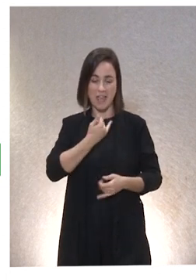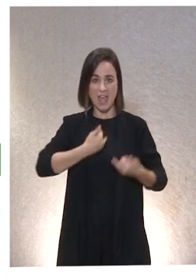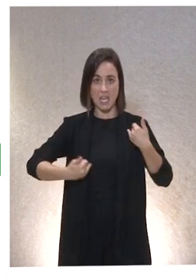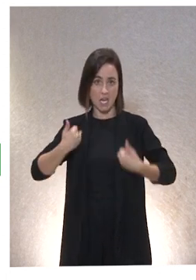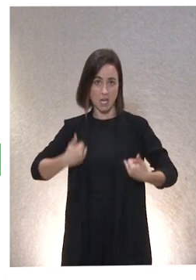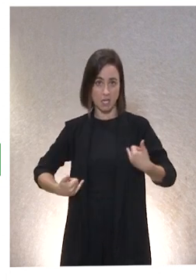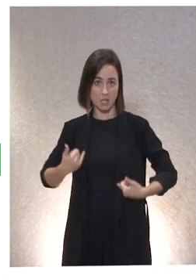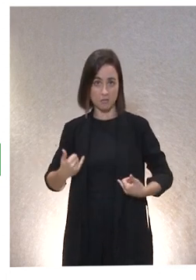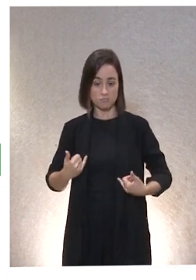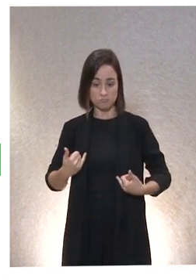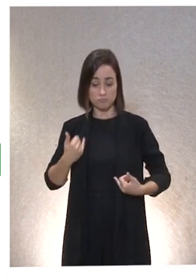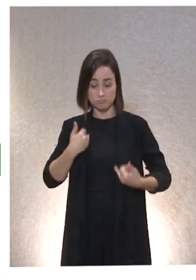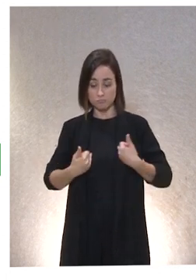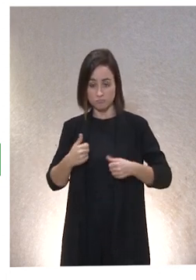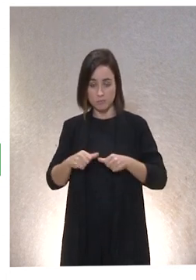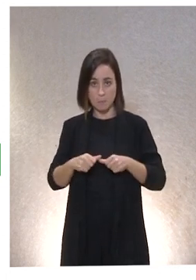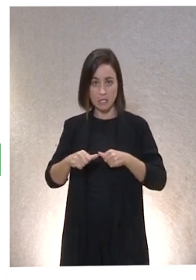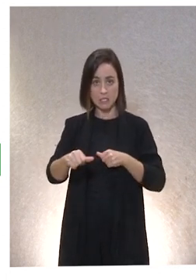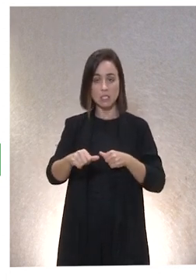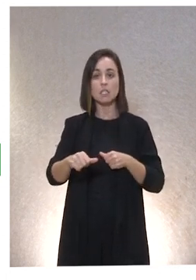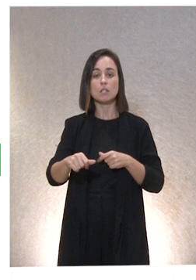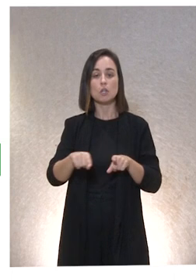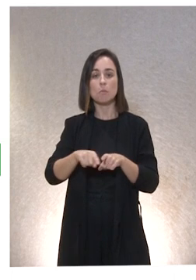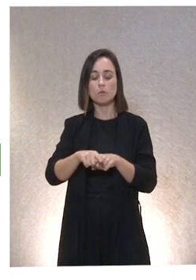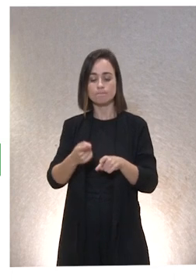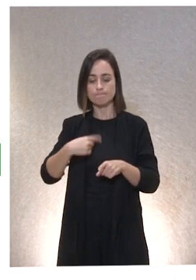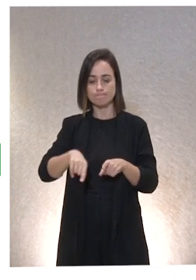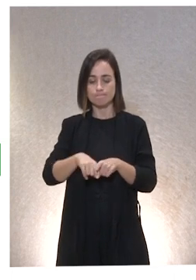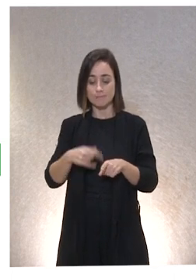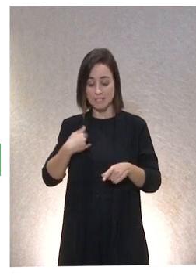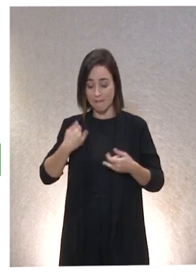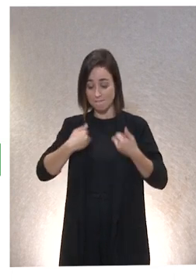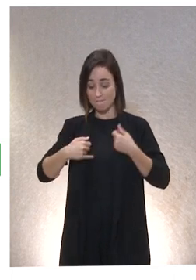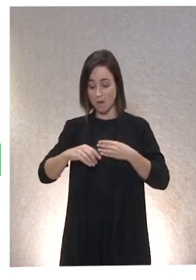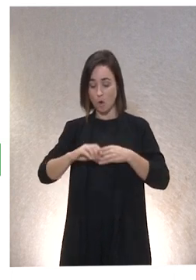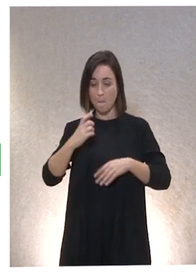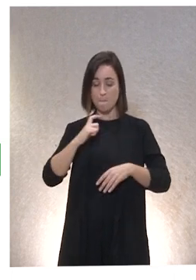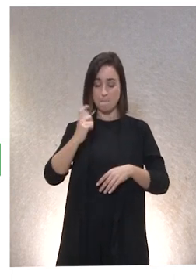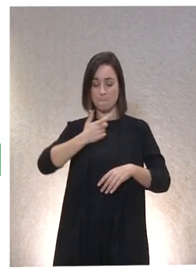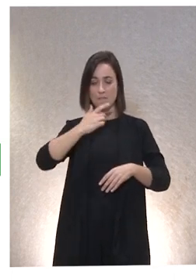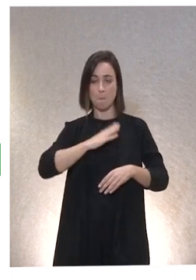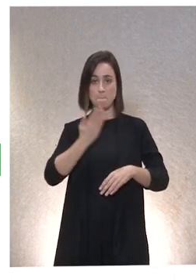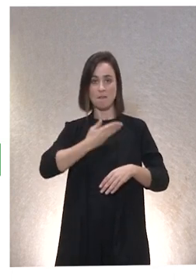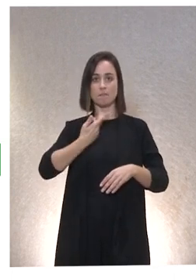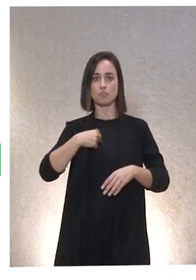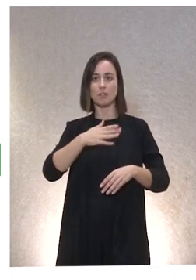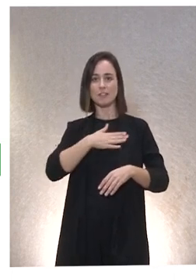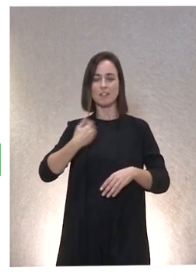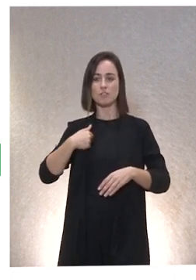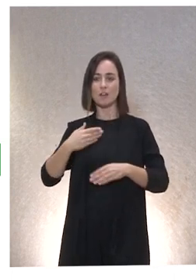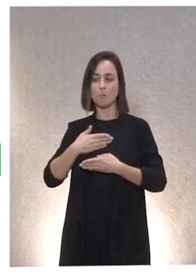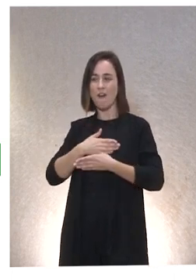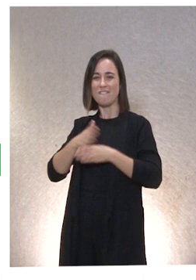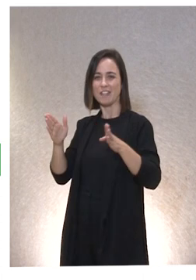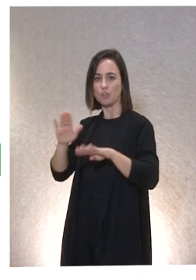Entonces, partir de ahí, tenemos la apertura necesaria a ser cuidadas o cuidados, no solo a